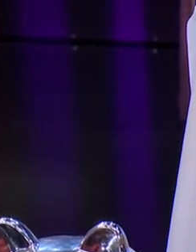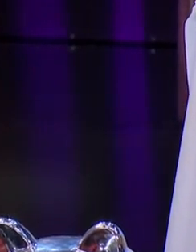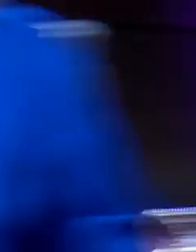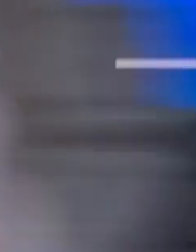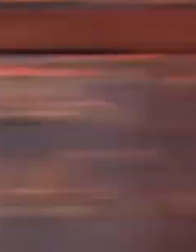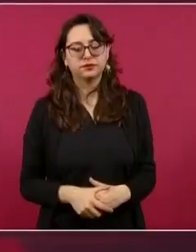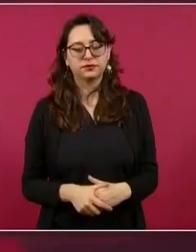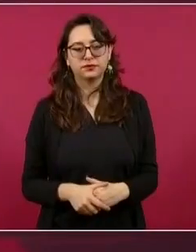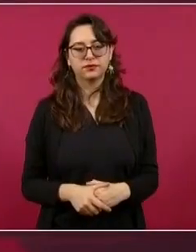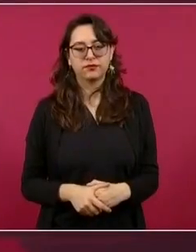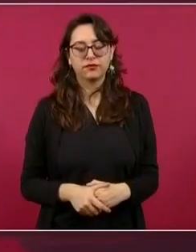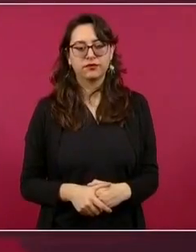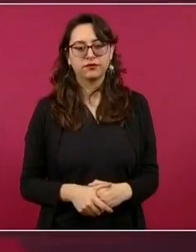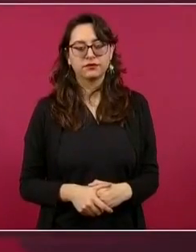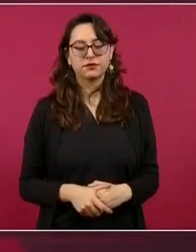país.